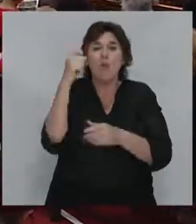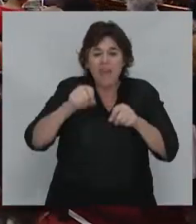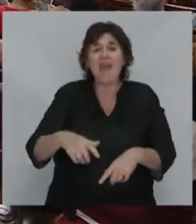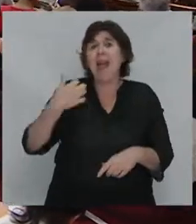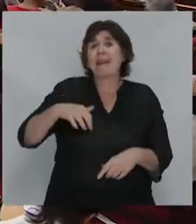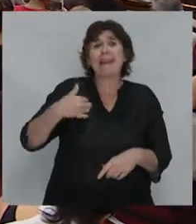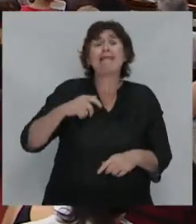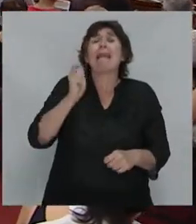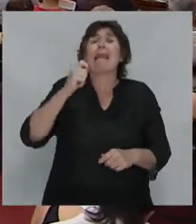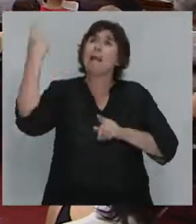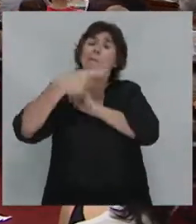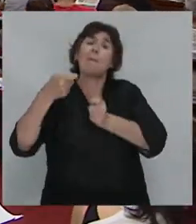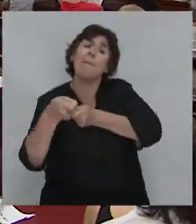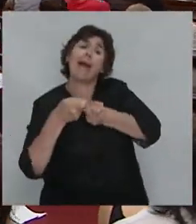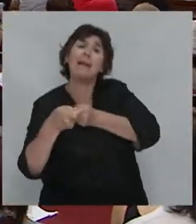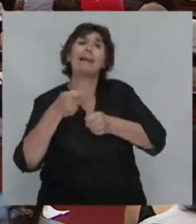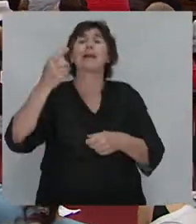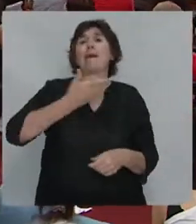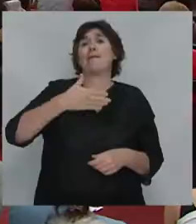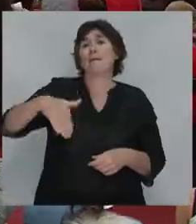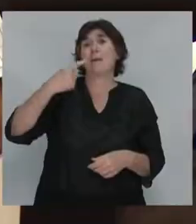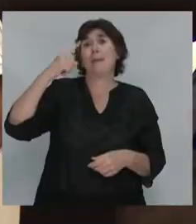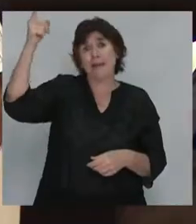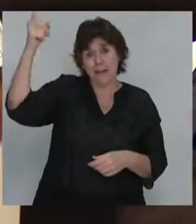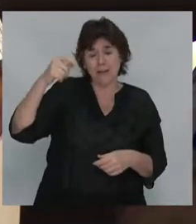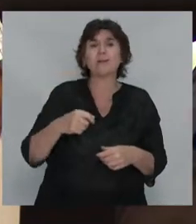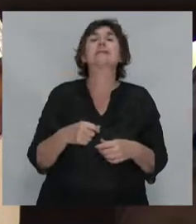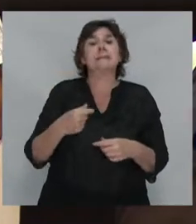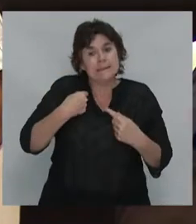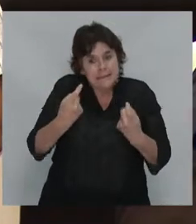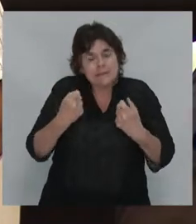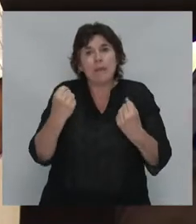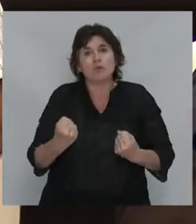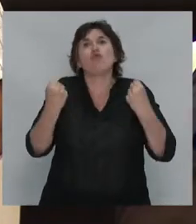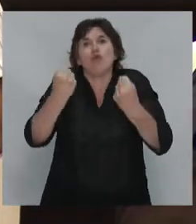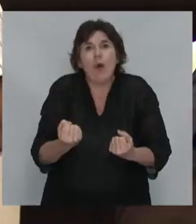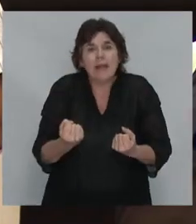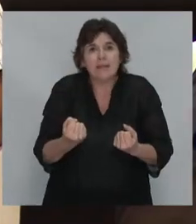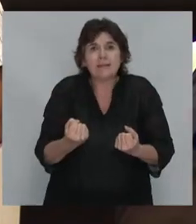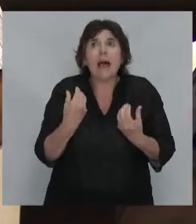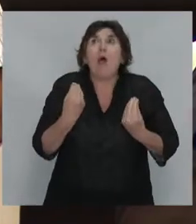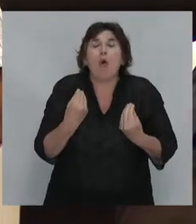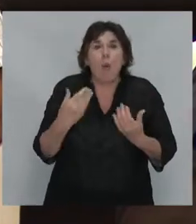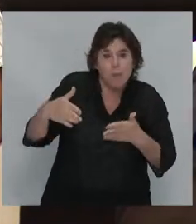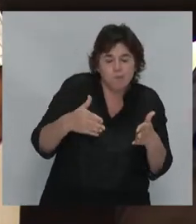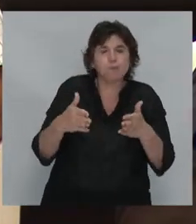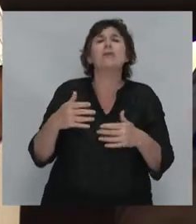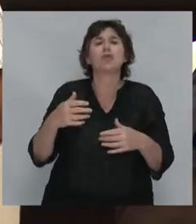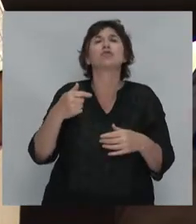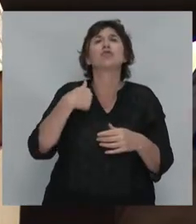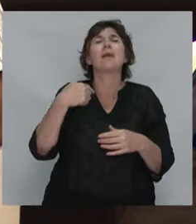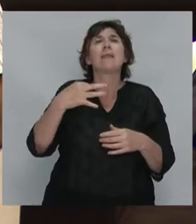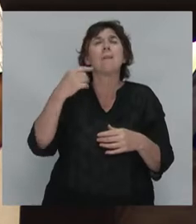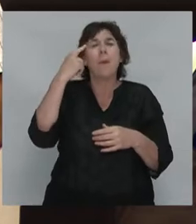necesitamos tomar mucha fuerza para llevar adelante eso. Pero qué plantearnos, entonces, tenemos que discutir